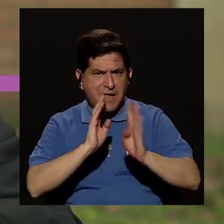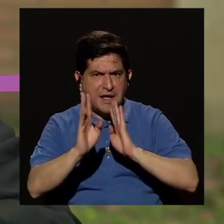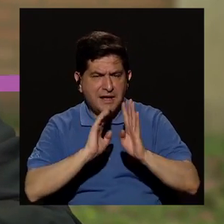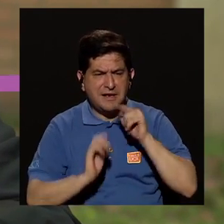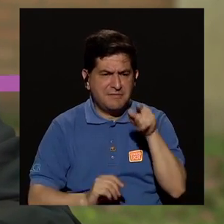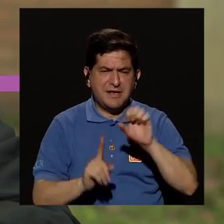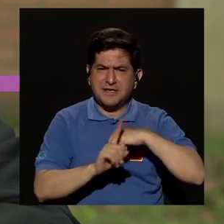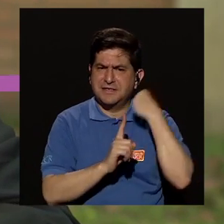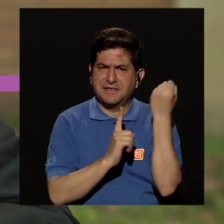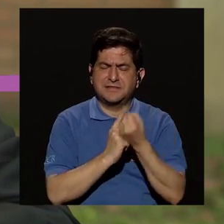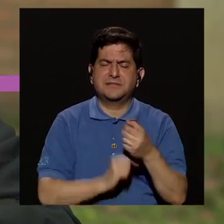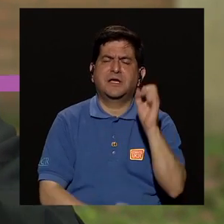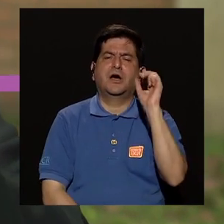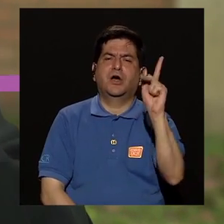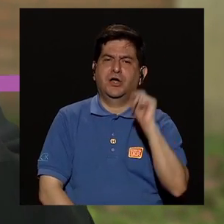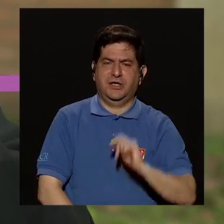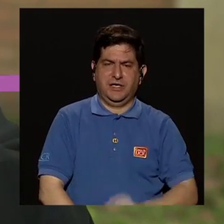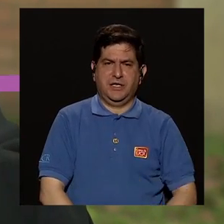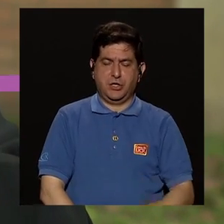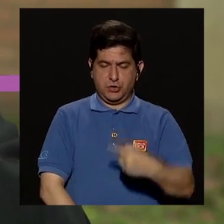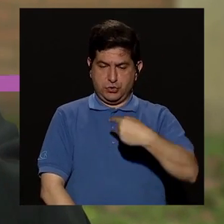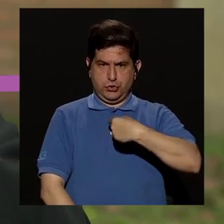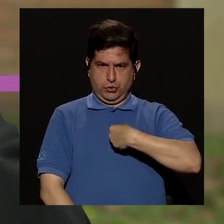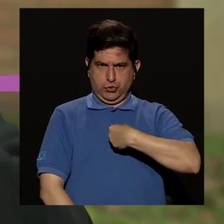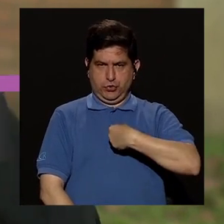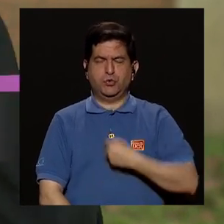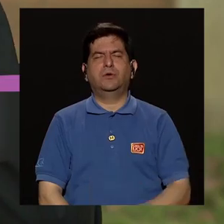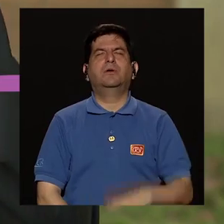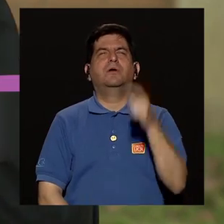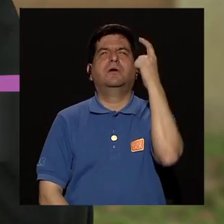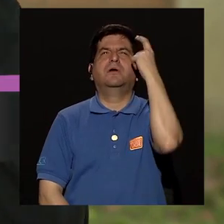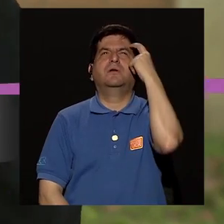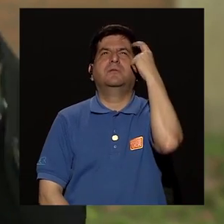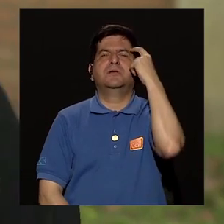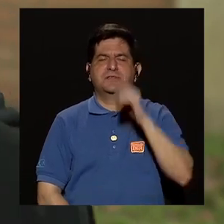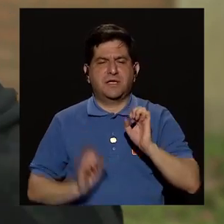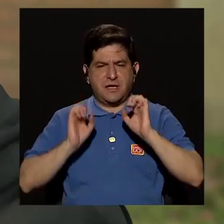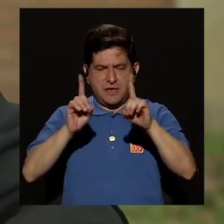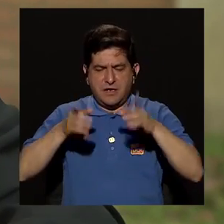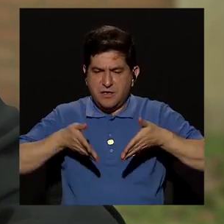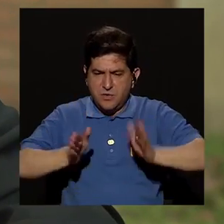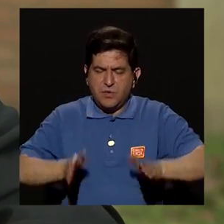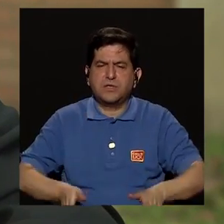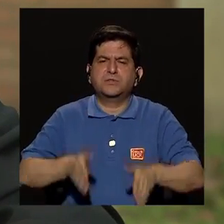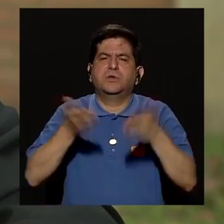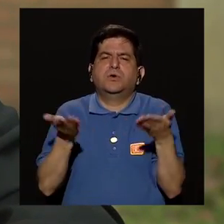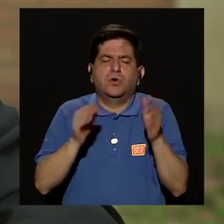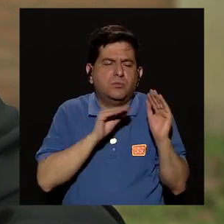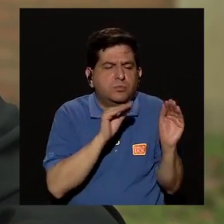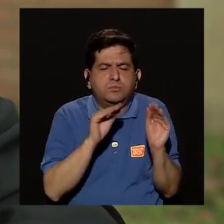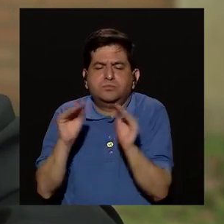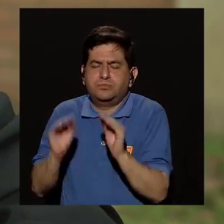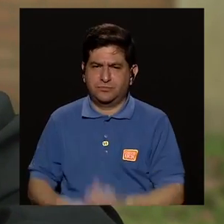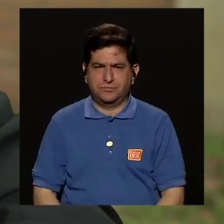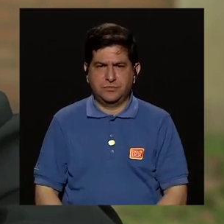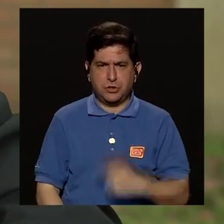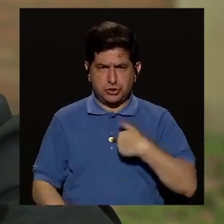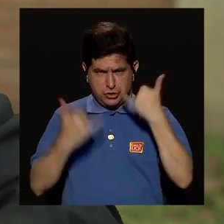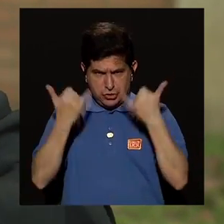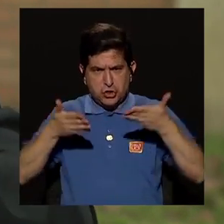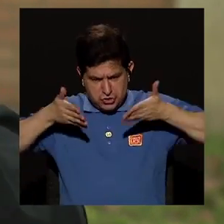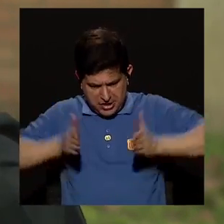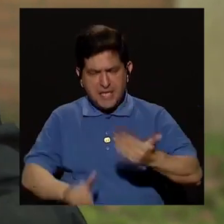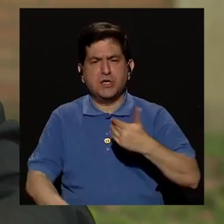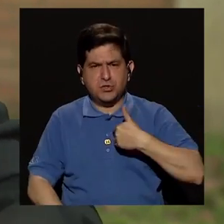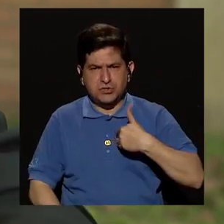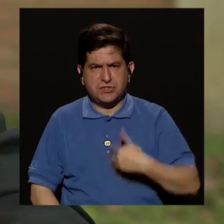hablamos de esto, quiere decir, ok, ¿yo cómo pienso educar a mis hijos? ¿Verdad? Si algún día llego a tener